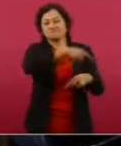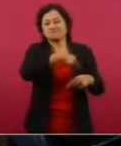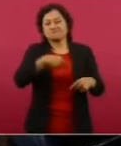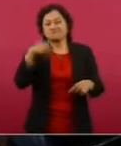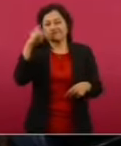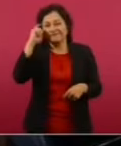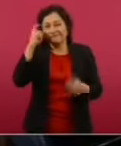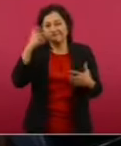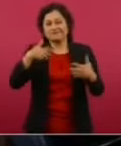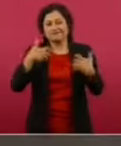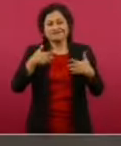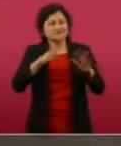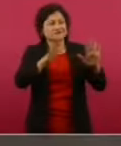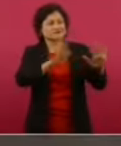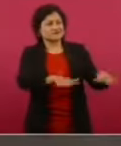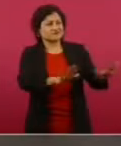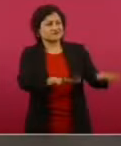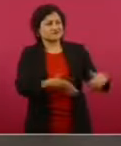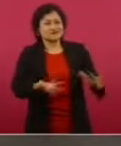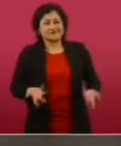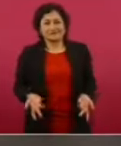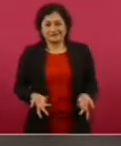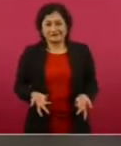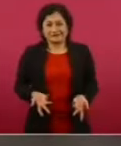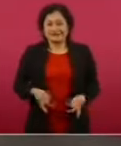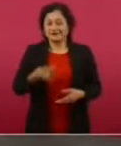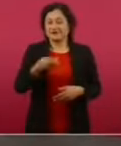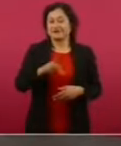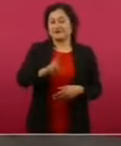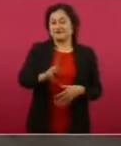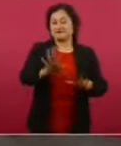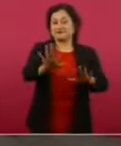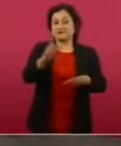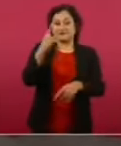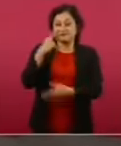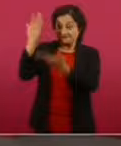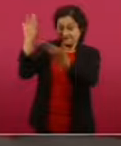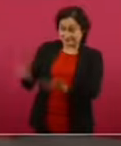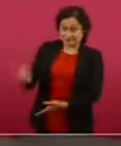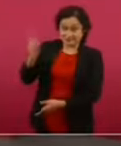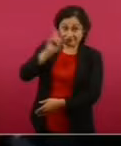a serenarse. Pero fíjense la diferencia. Rosa Isela,